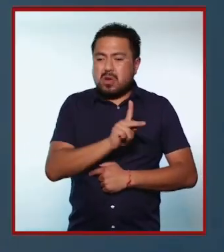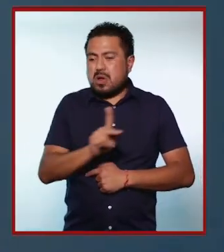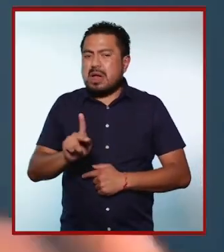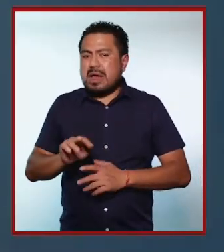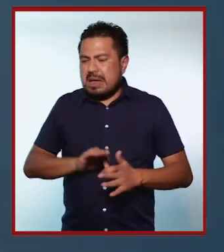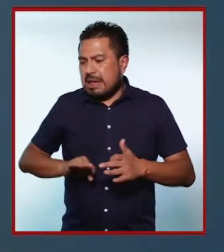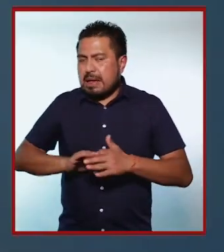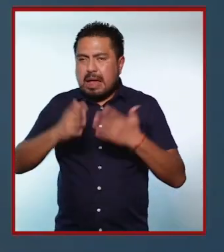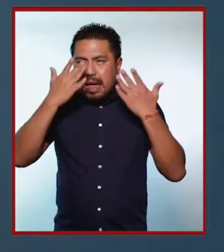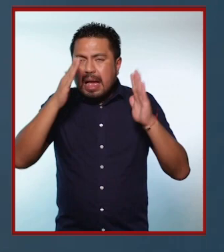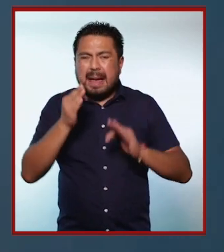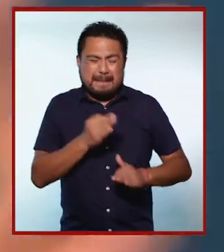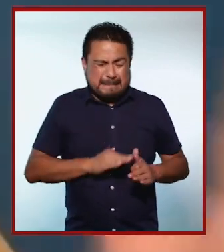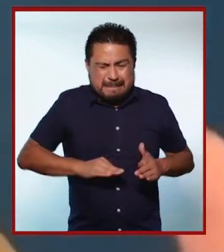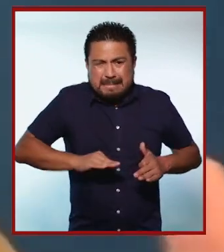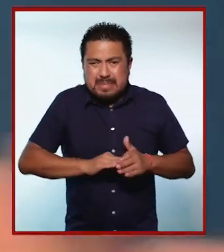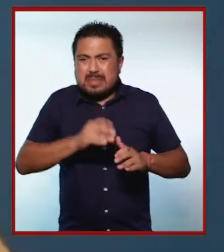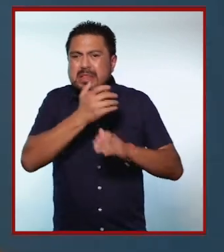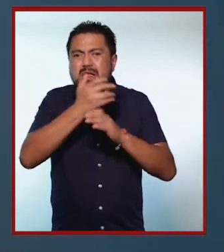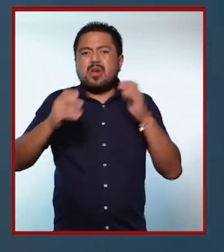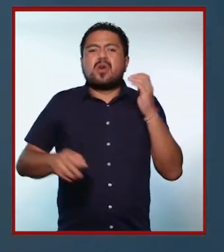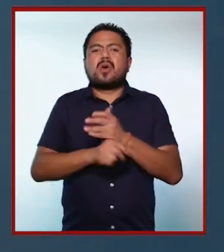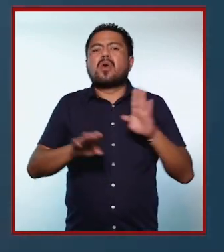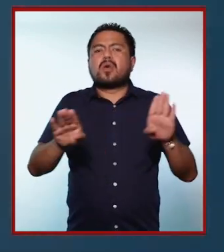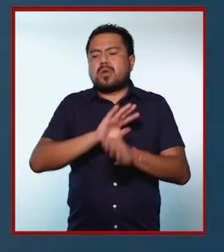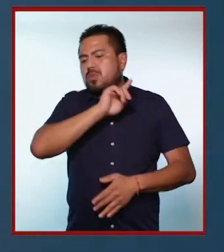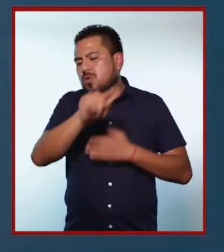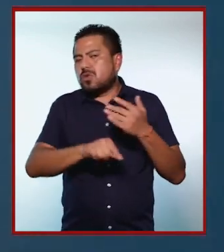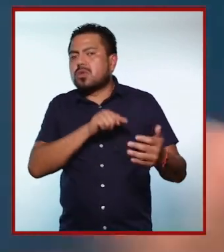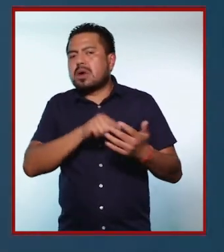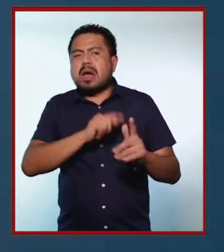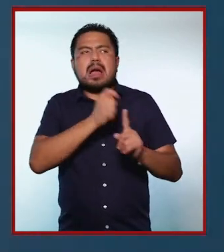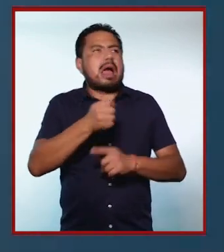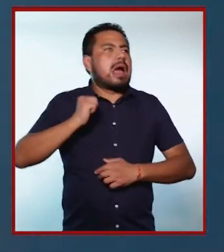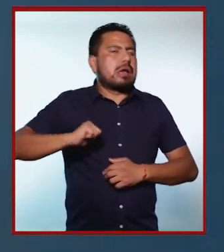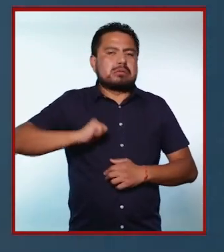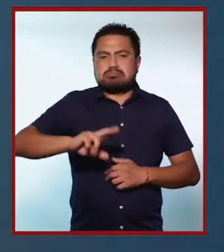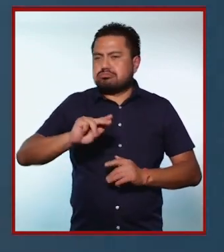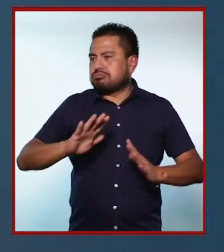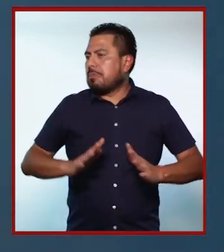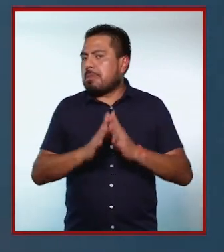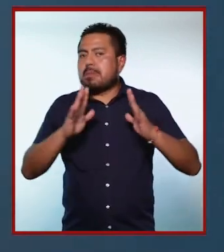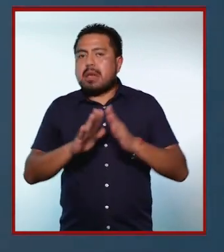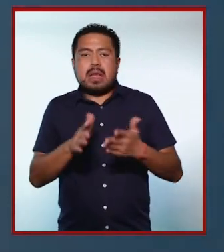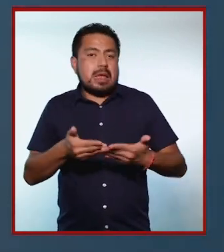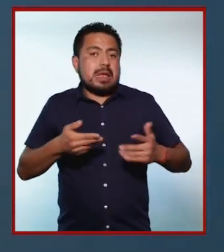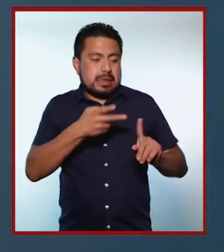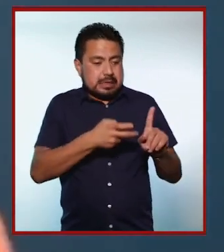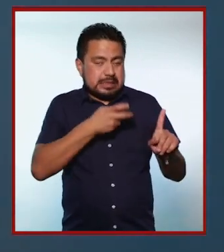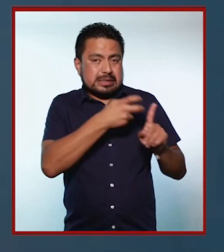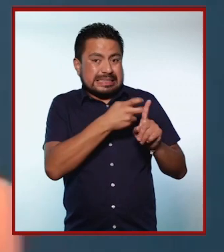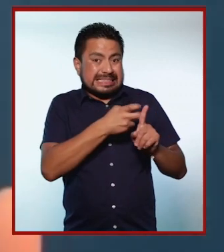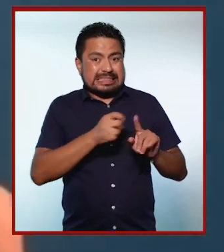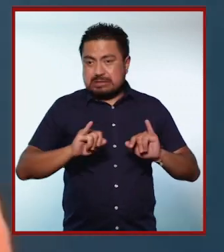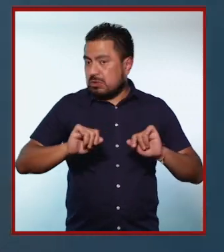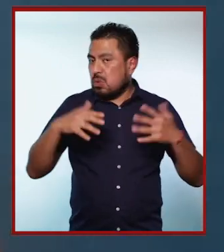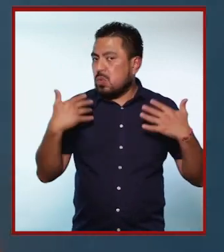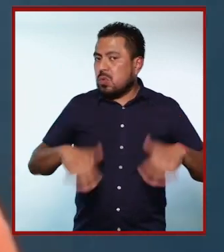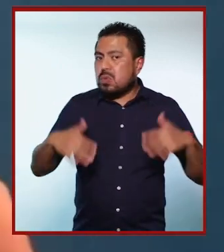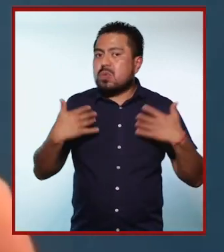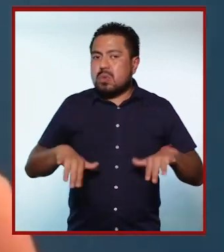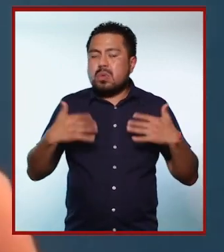las mujeres apenas nos estamos abriendo campo en ciertos espacios donde antes no participábamos y entonces eso